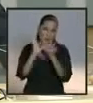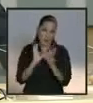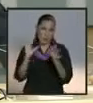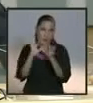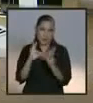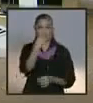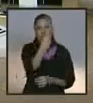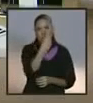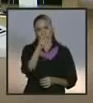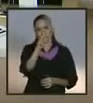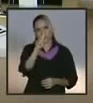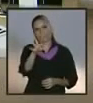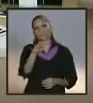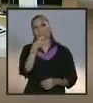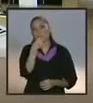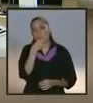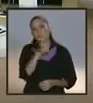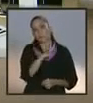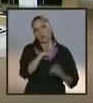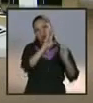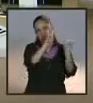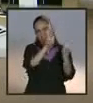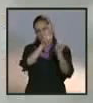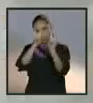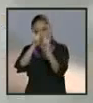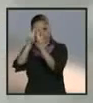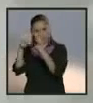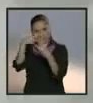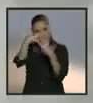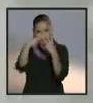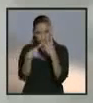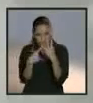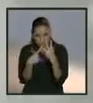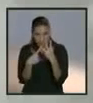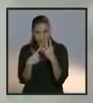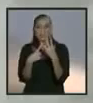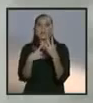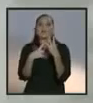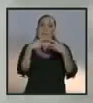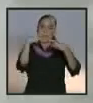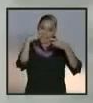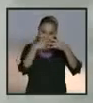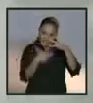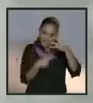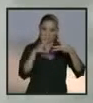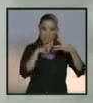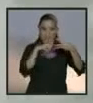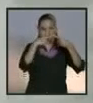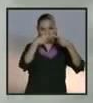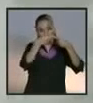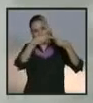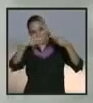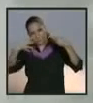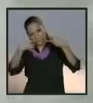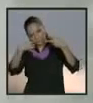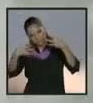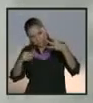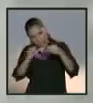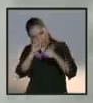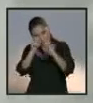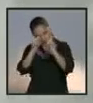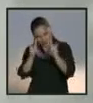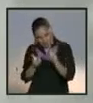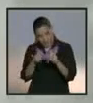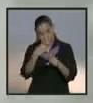acerca de tres temas. Ponemos a su disposición estos tres temas, que tendrán subtemas. Uno, política y